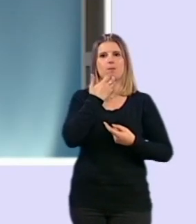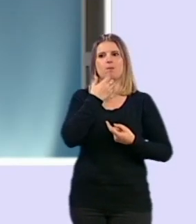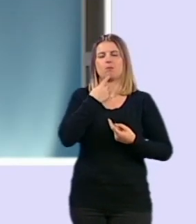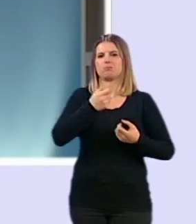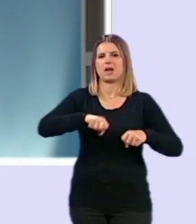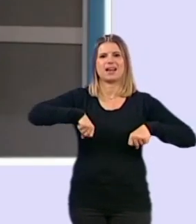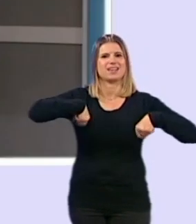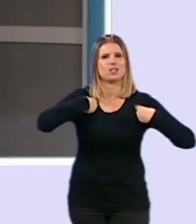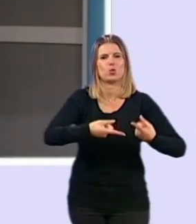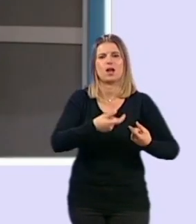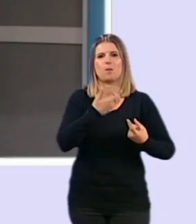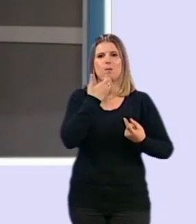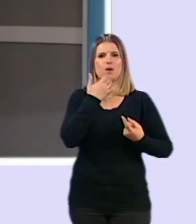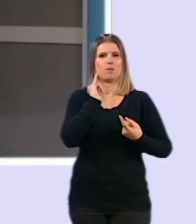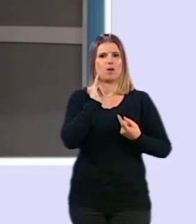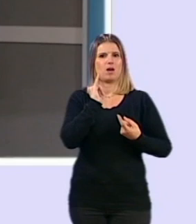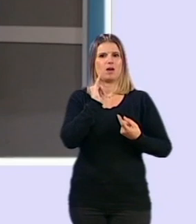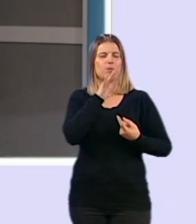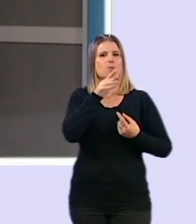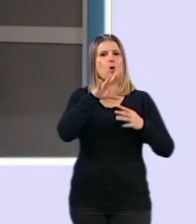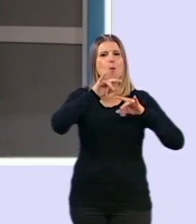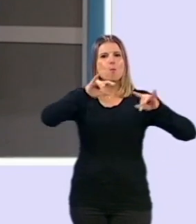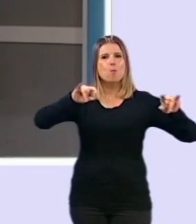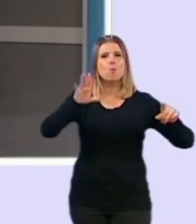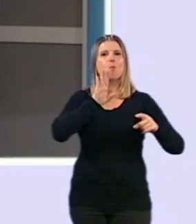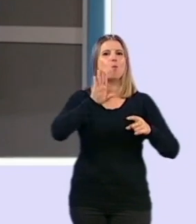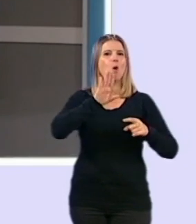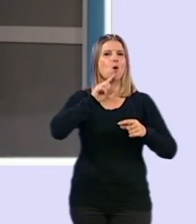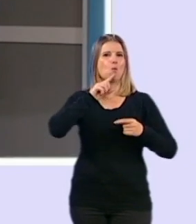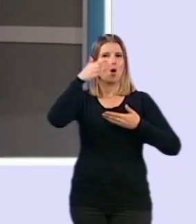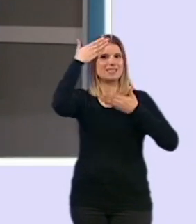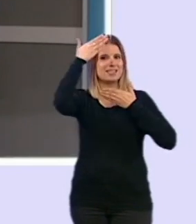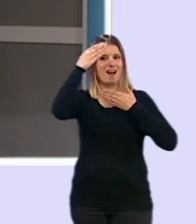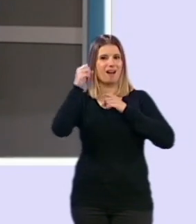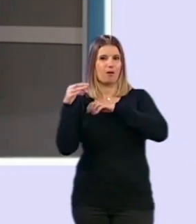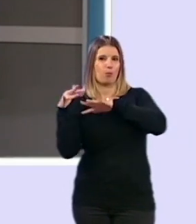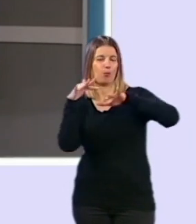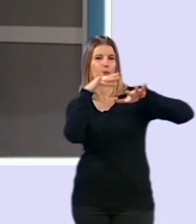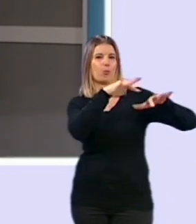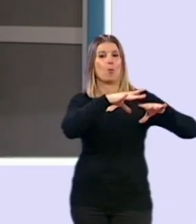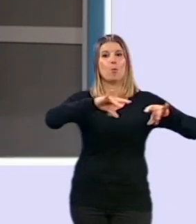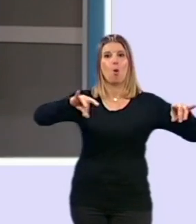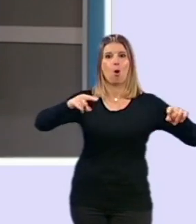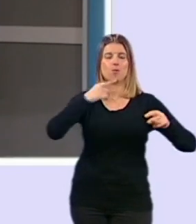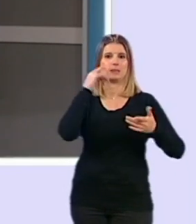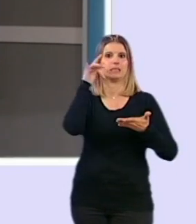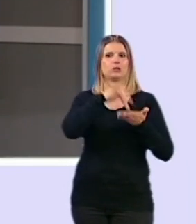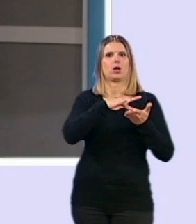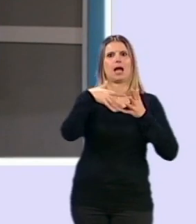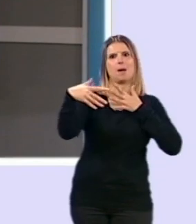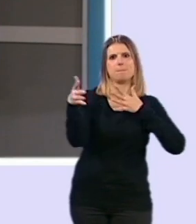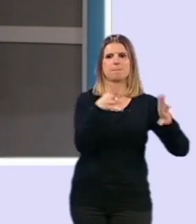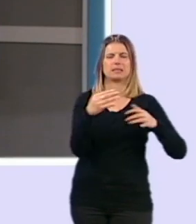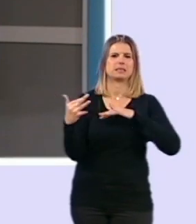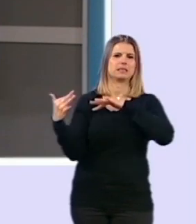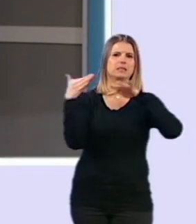natural, como es cuando tenemos esa intrusión del polvo sahariano, que por ejemplo lo sufrimos en este año, en el mes de marzo, los